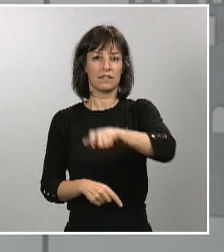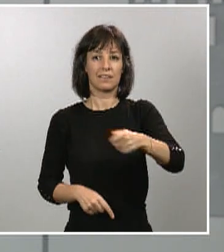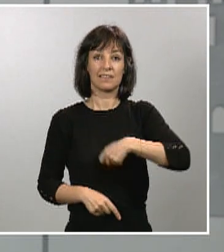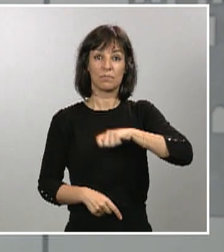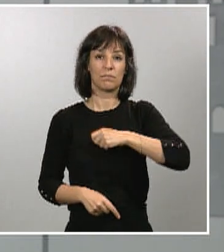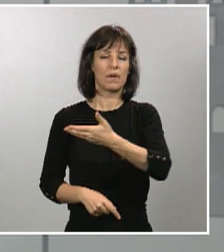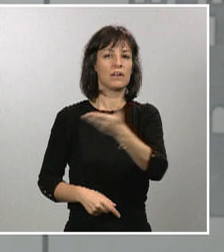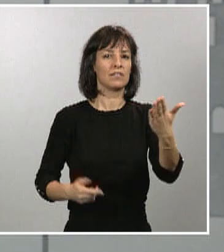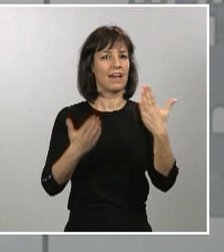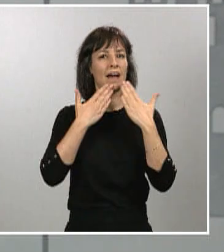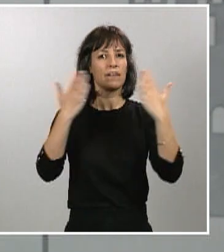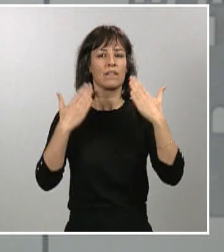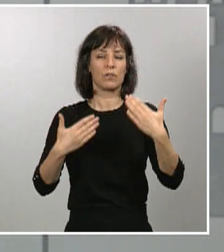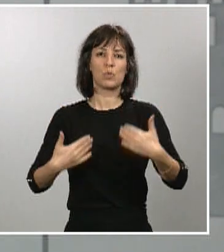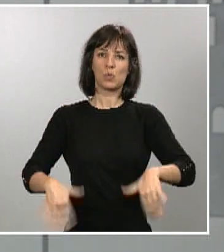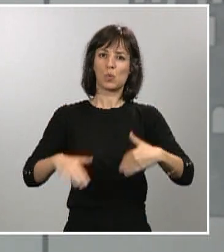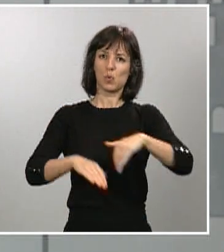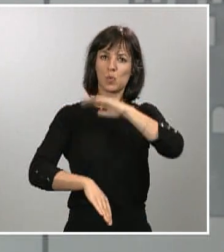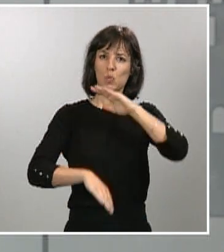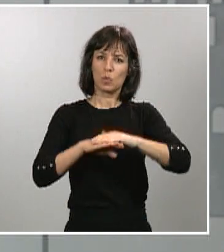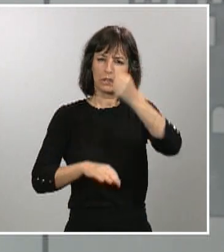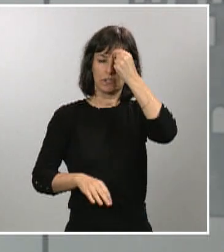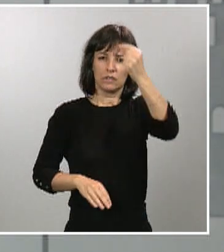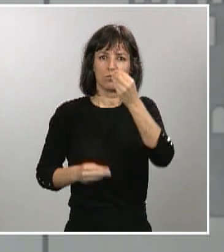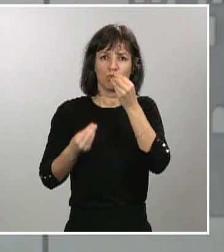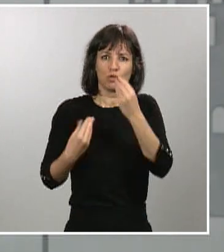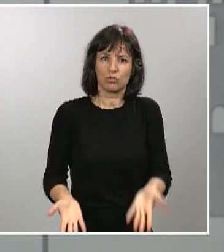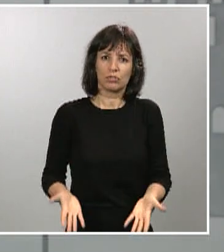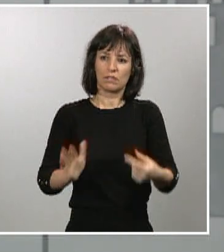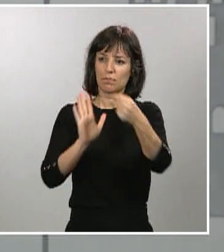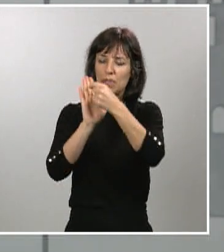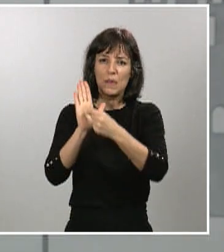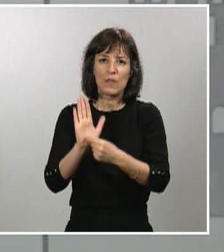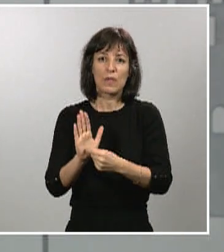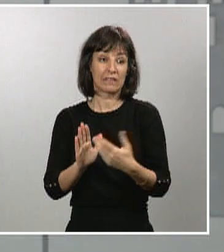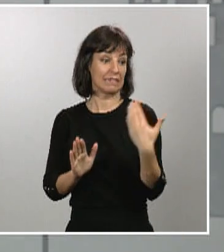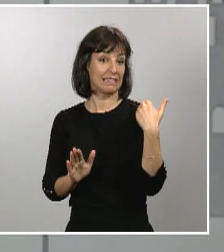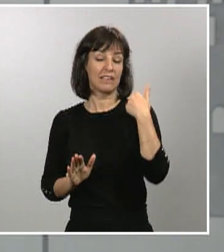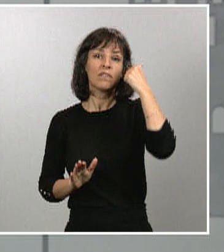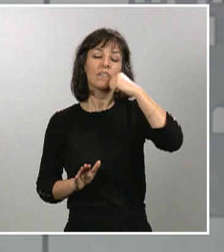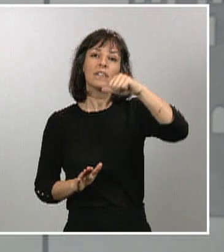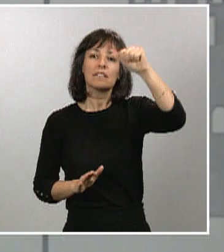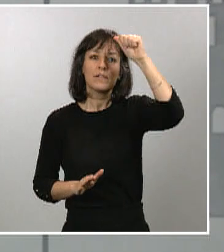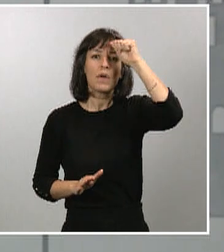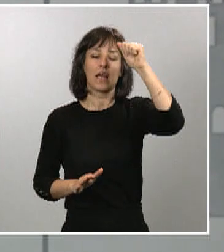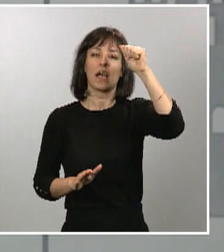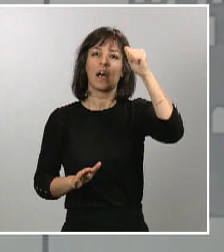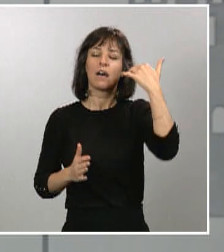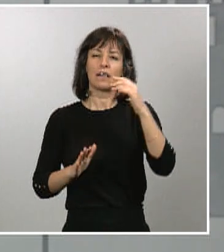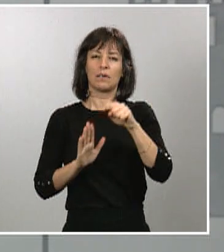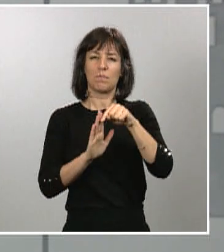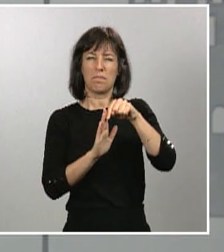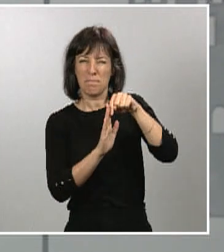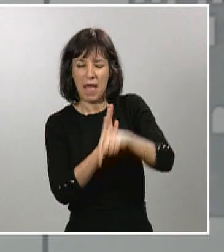ejemplar que hacen de estas medidas que este fin de semana hemos levado un paso más allá en esta